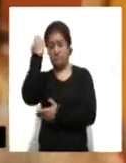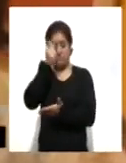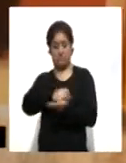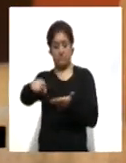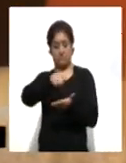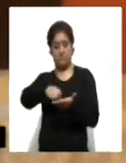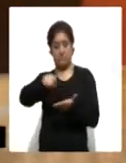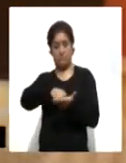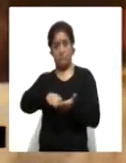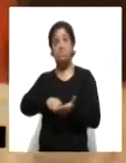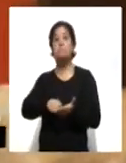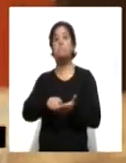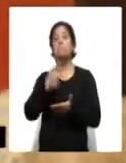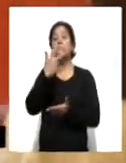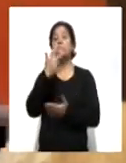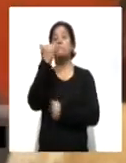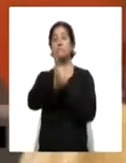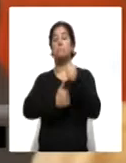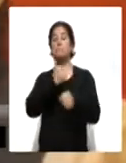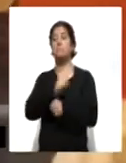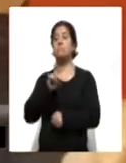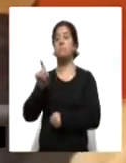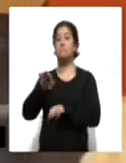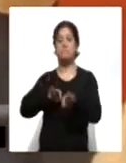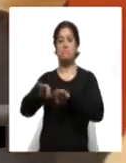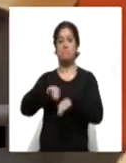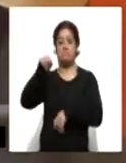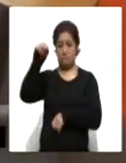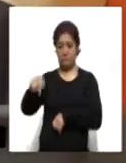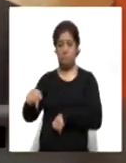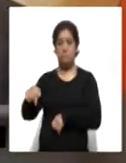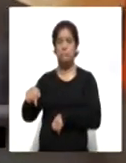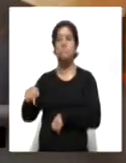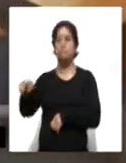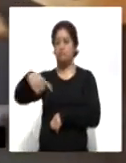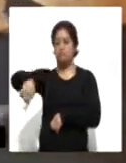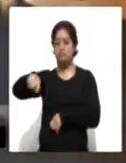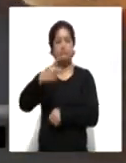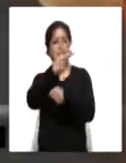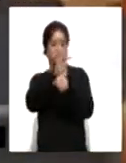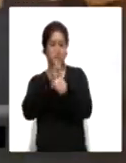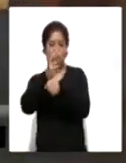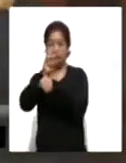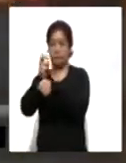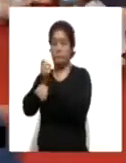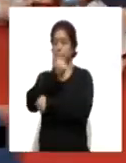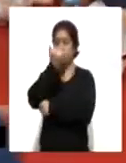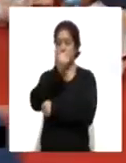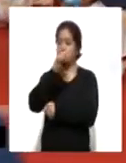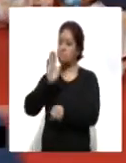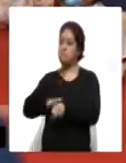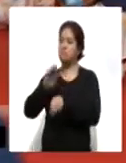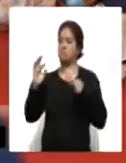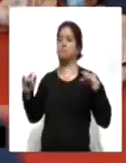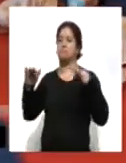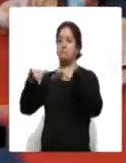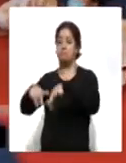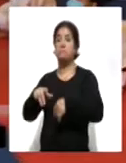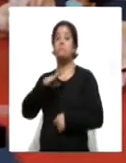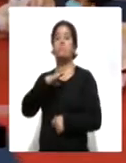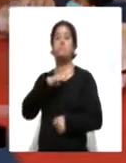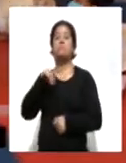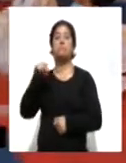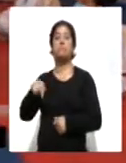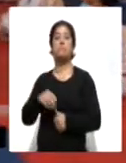de trabajo en el lugar, Enrique Morales invitó para que más alumnos se integren a las actividades del taekwondo, pues se cuenta con las